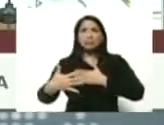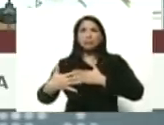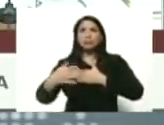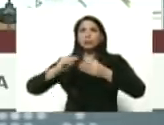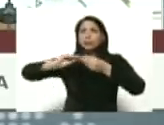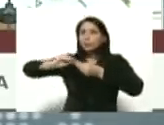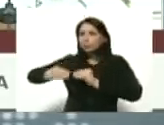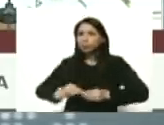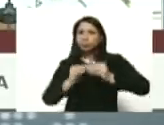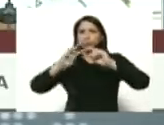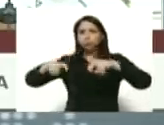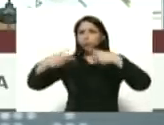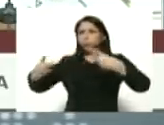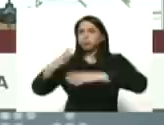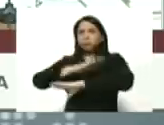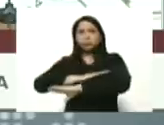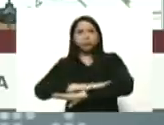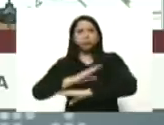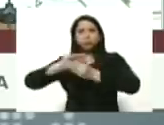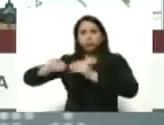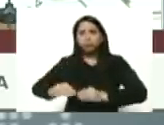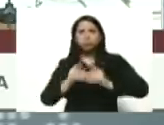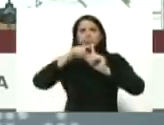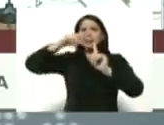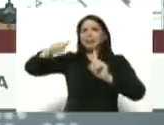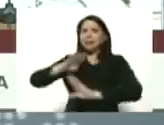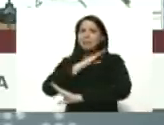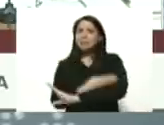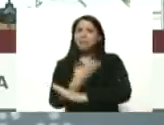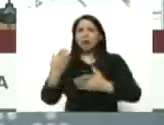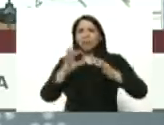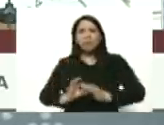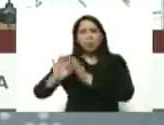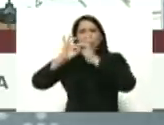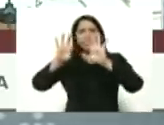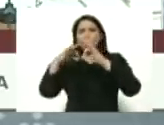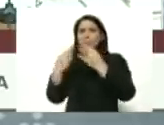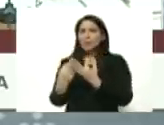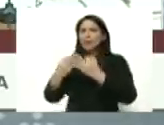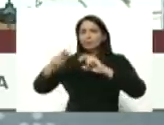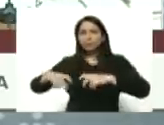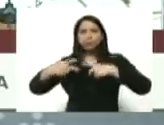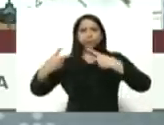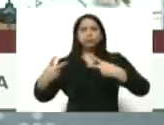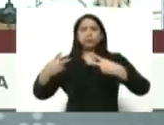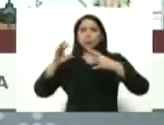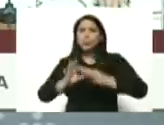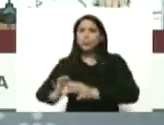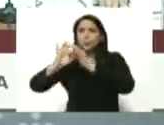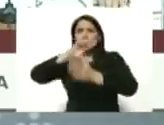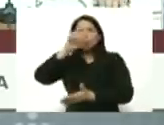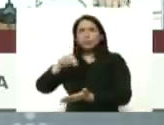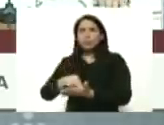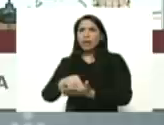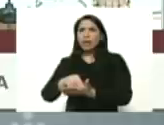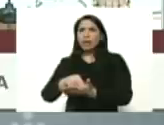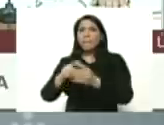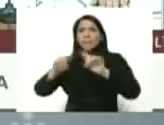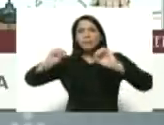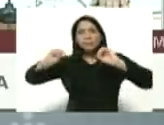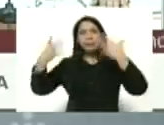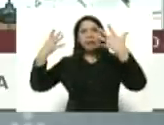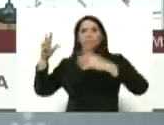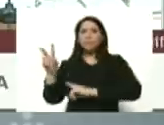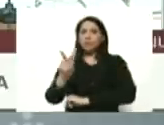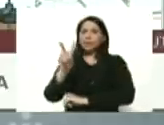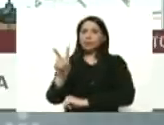renovar la disciplina renovar la energía renovar la unión familiar renovar la unión nacional para salvar a